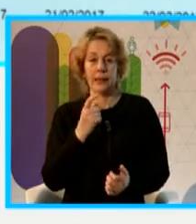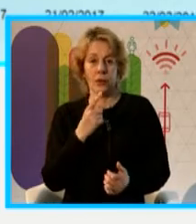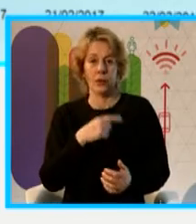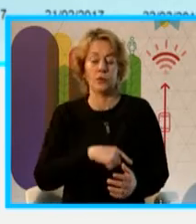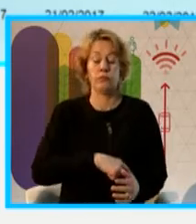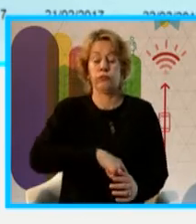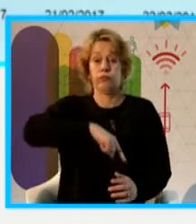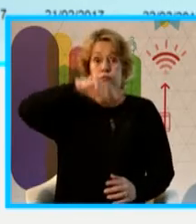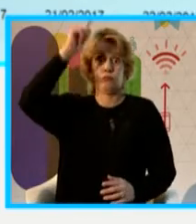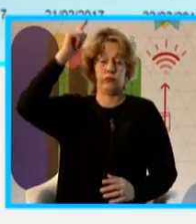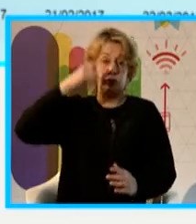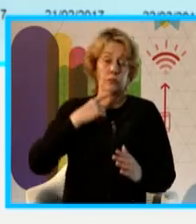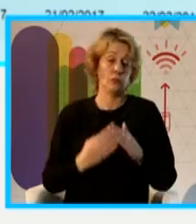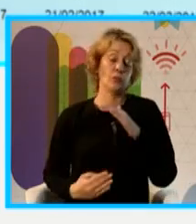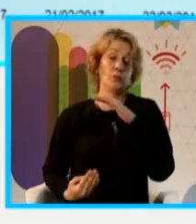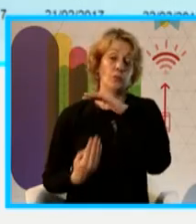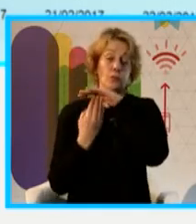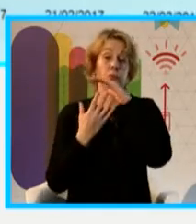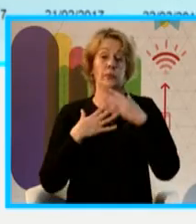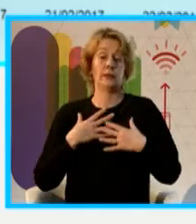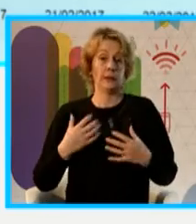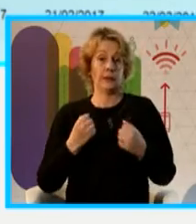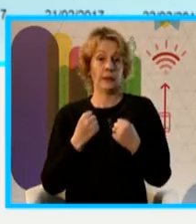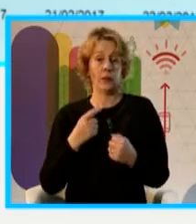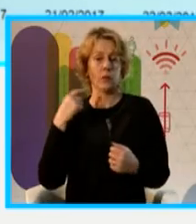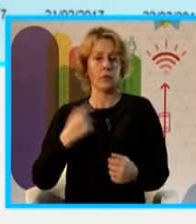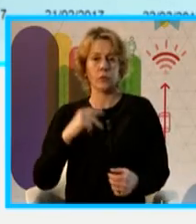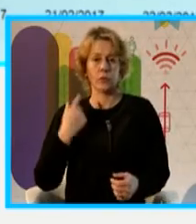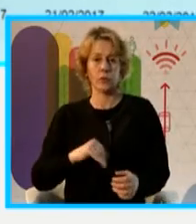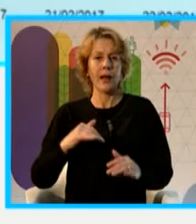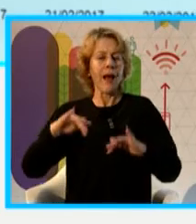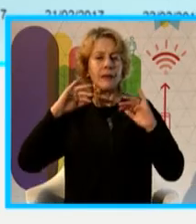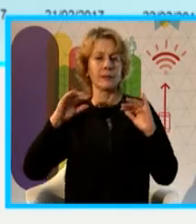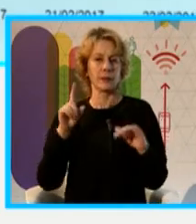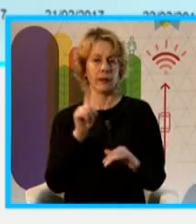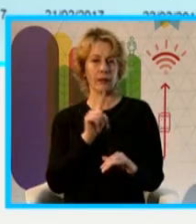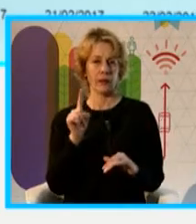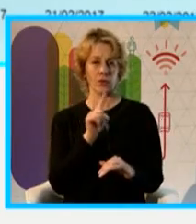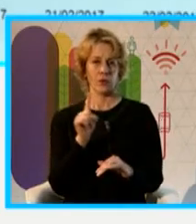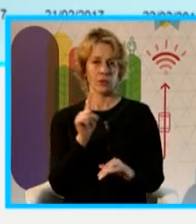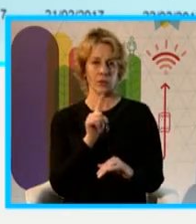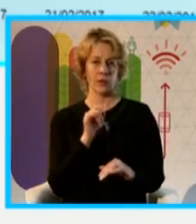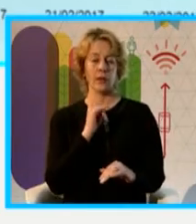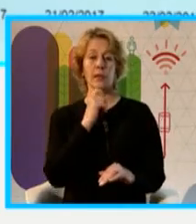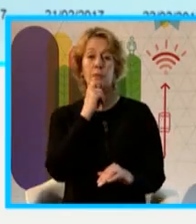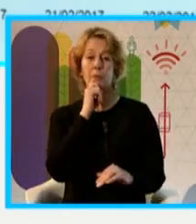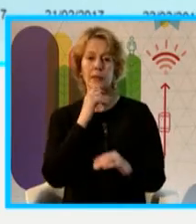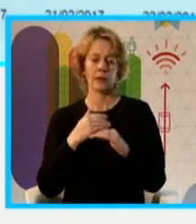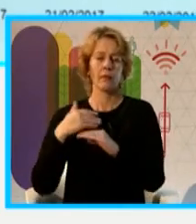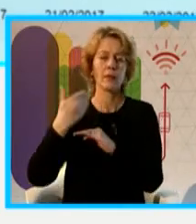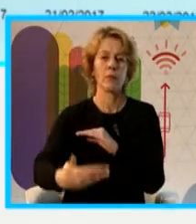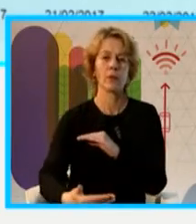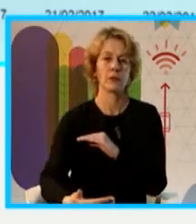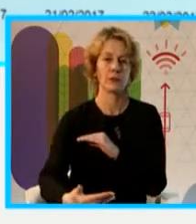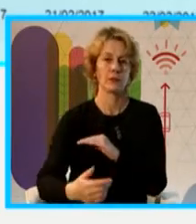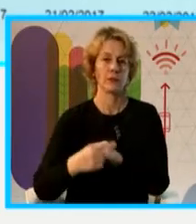pronunciada que puede llegar a dañar a la salud es bastante antes de las 11 y en marzo es bastante después de las